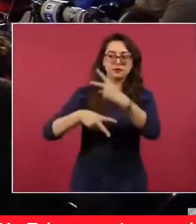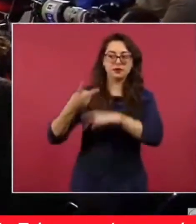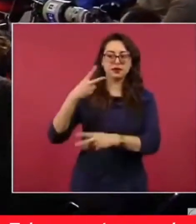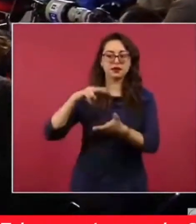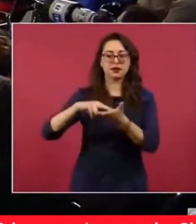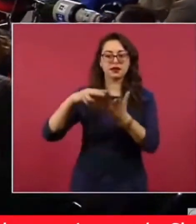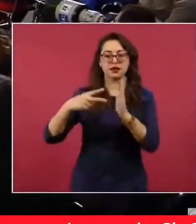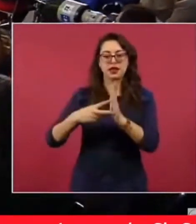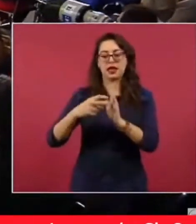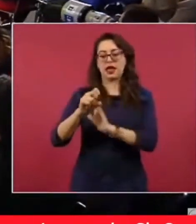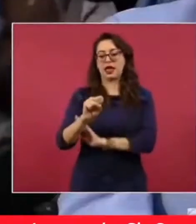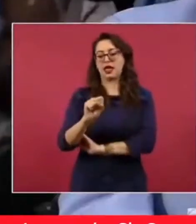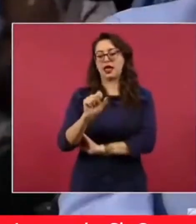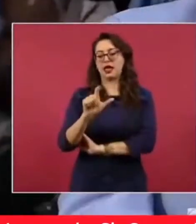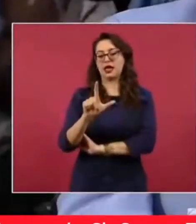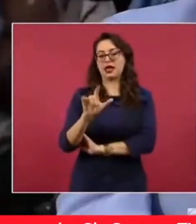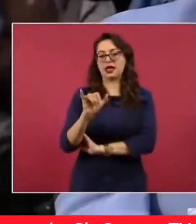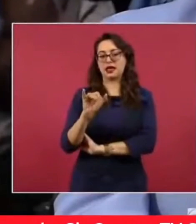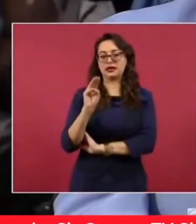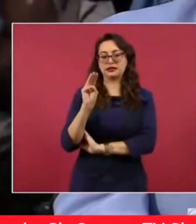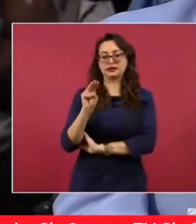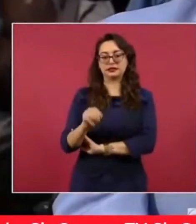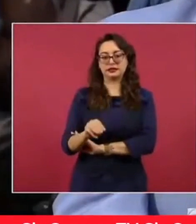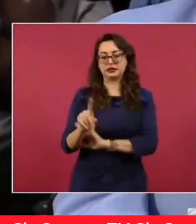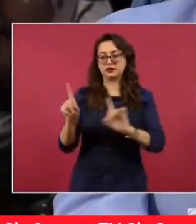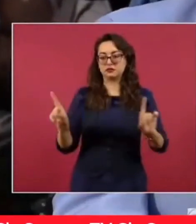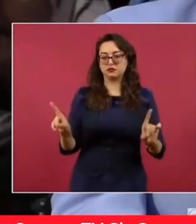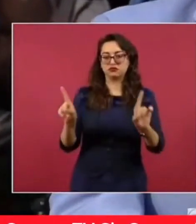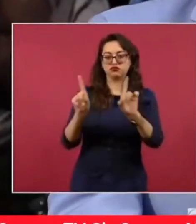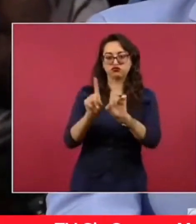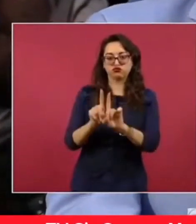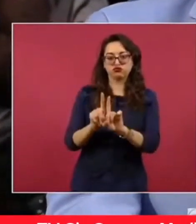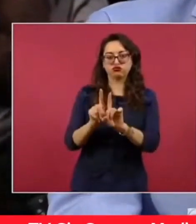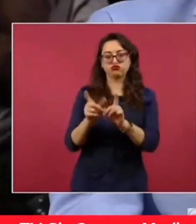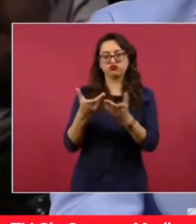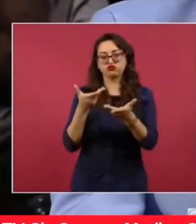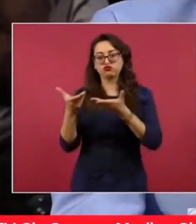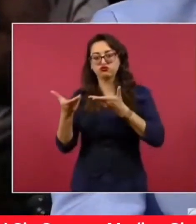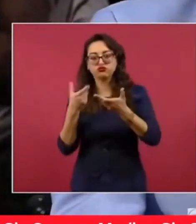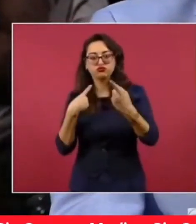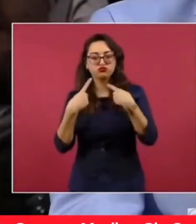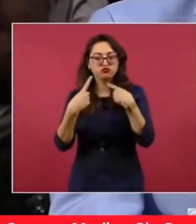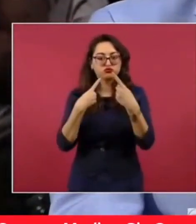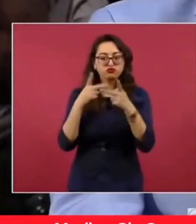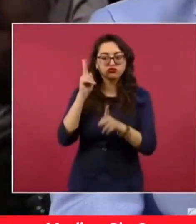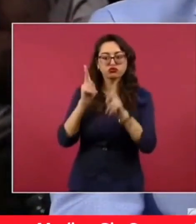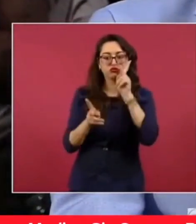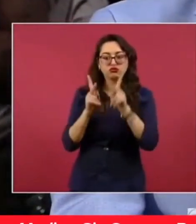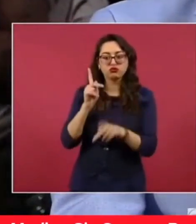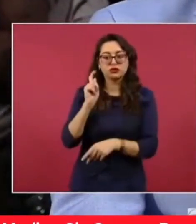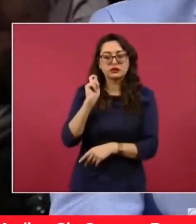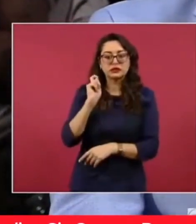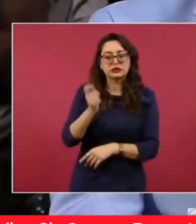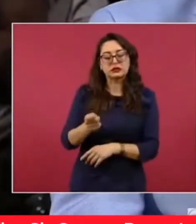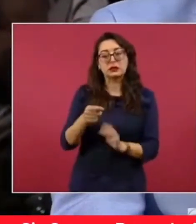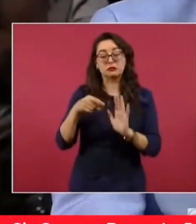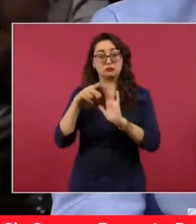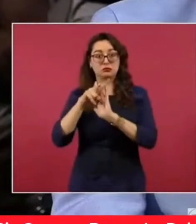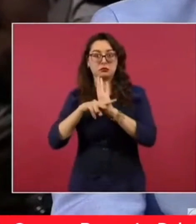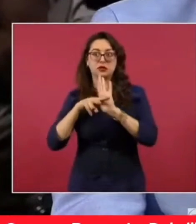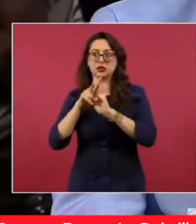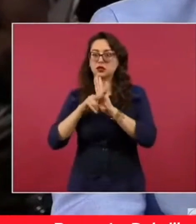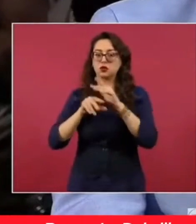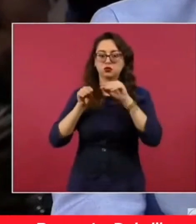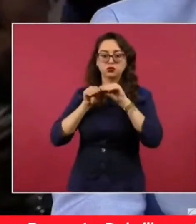se reunieron, circuló en redes sociales un vídeo en donde se veía al ingeniero saliendo del Palacio Nacional. ¿Se veía qué? Al ingeniero saliendo